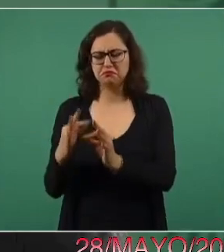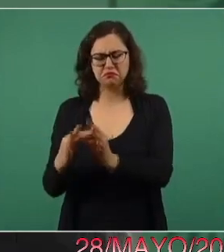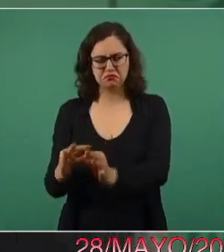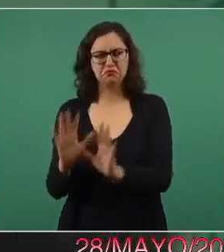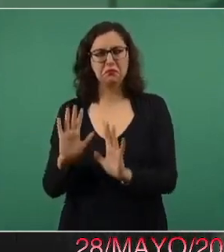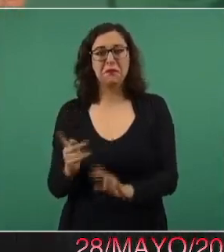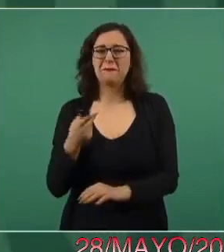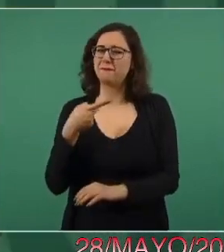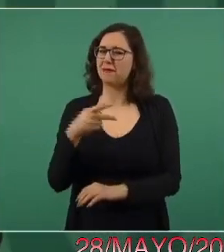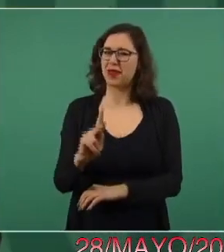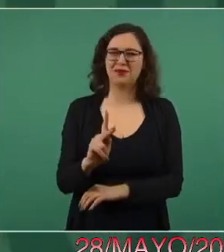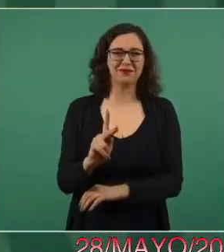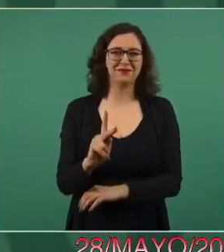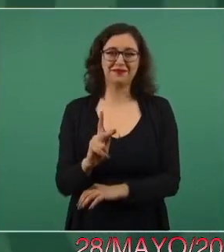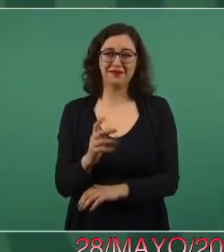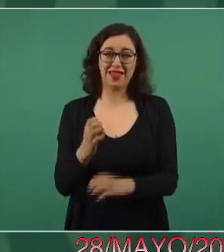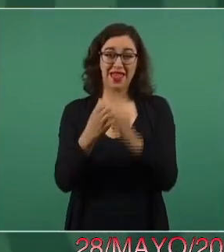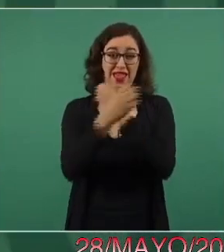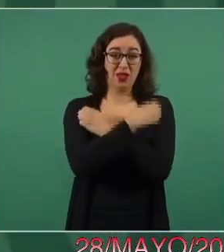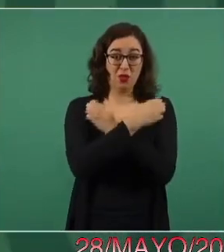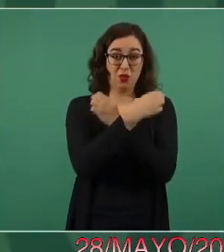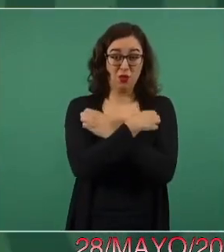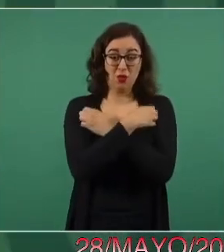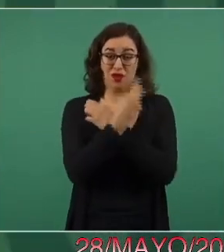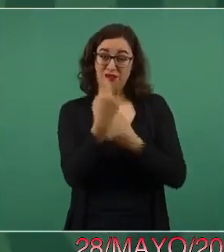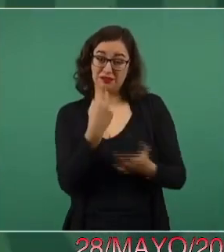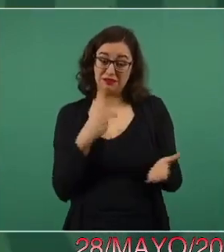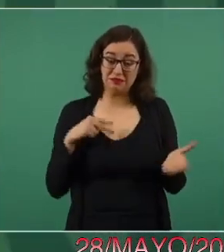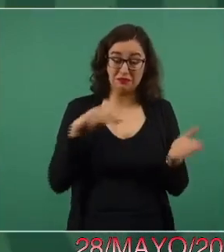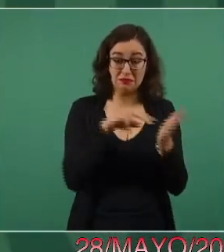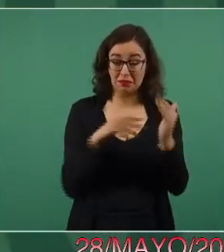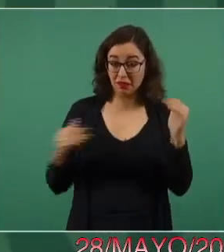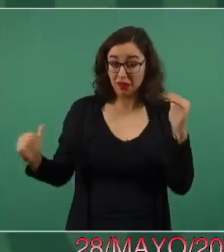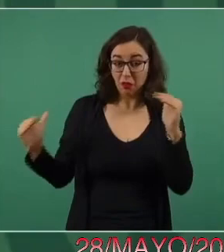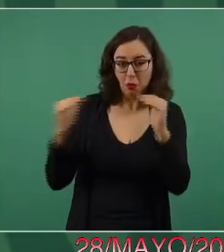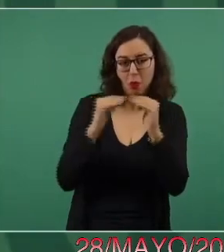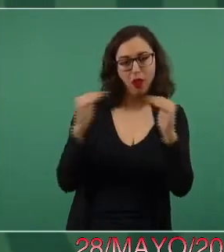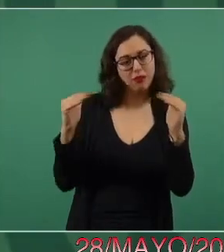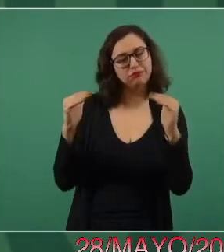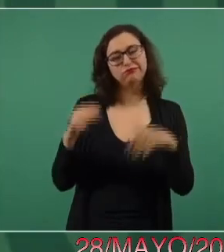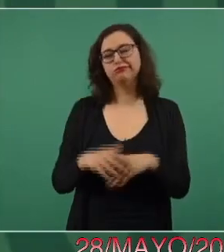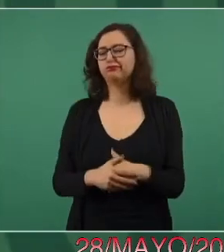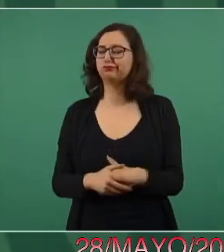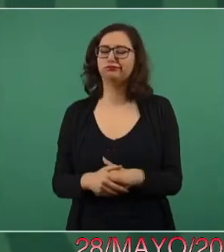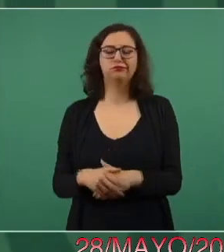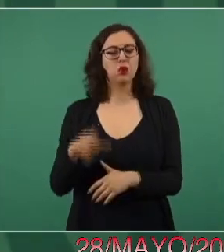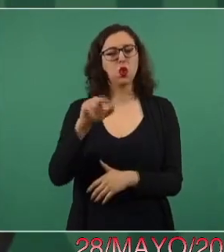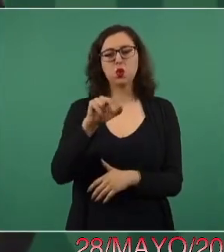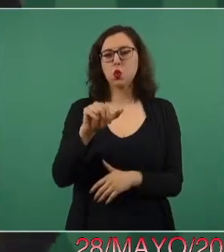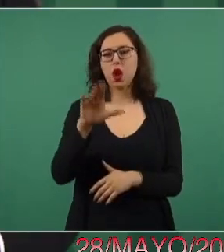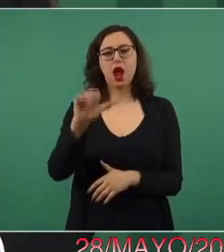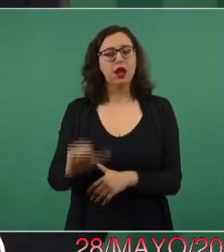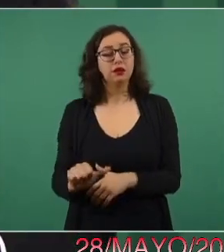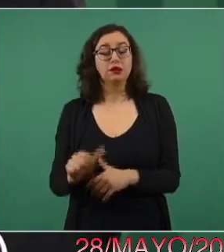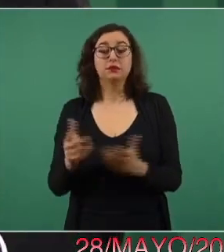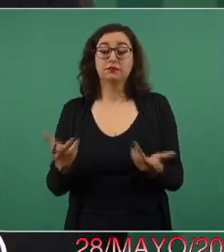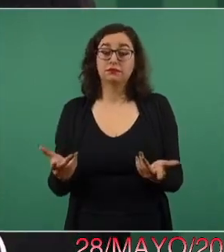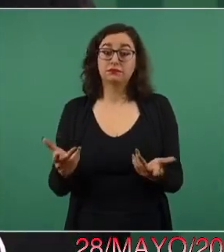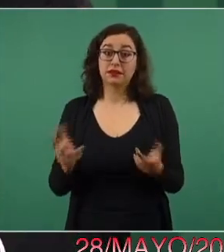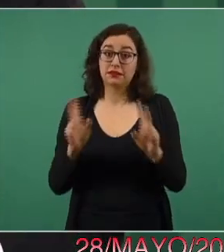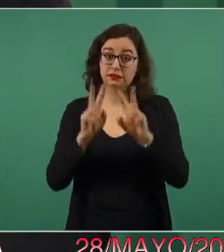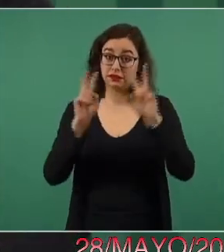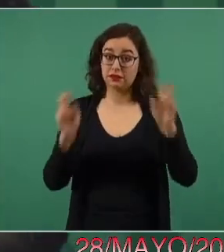sobre todo por lo que tiene que ver con lo social y los